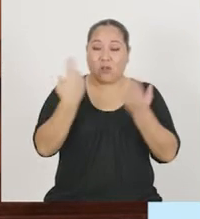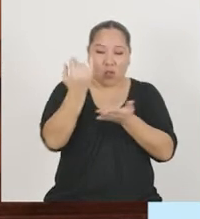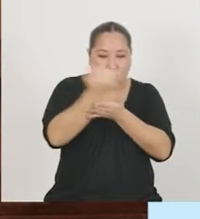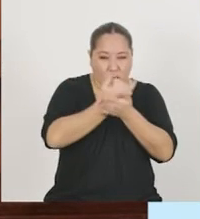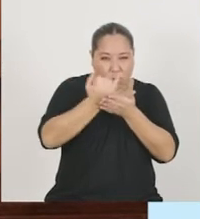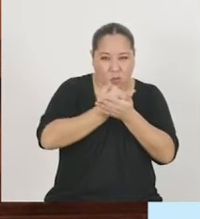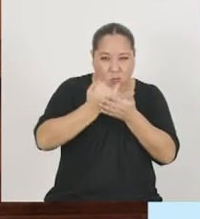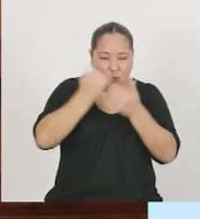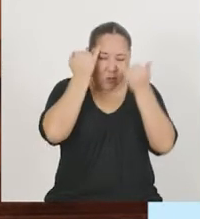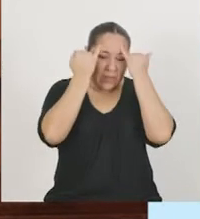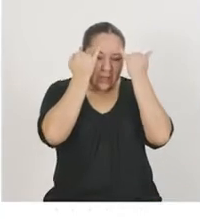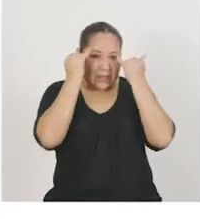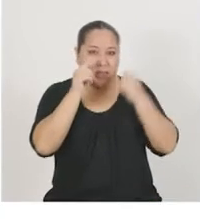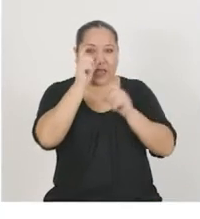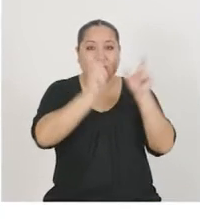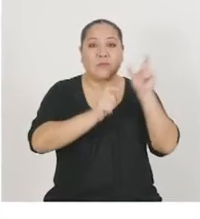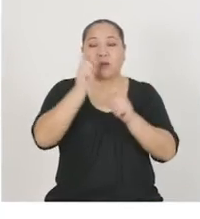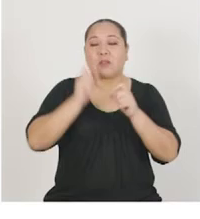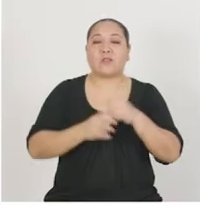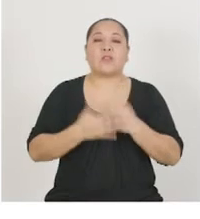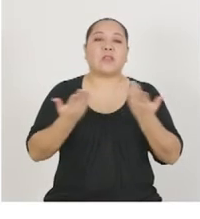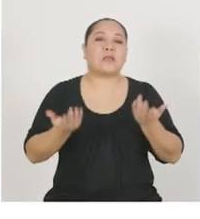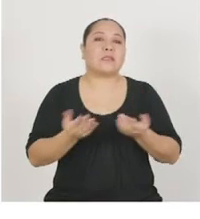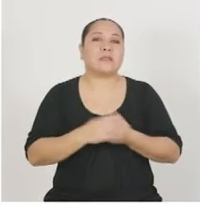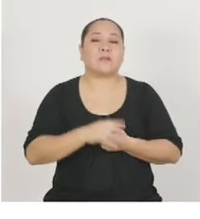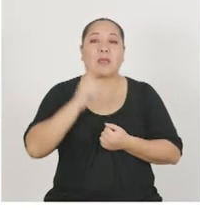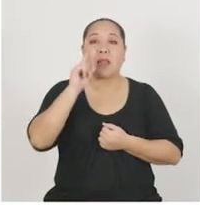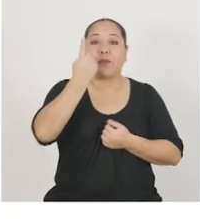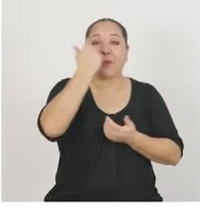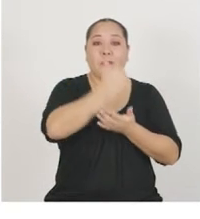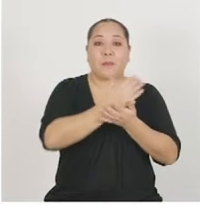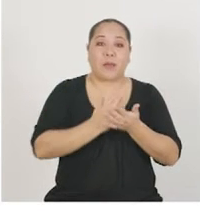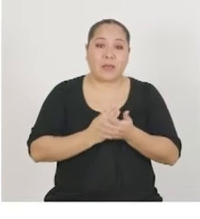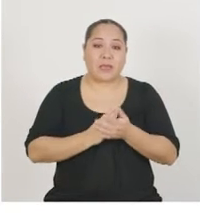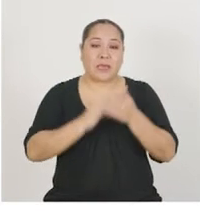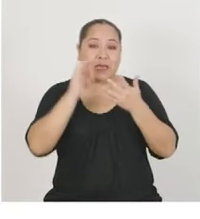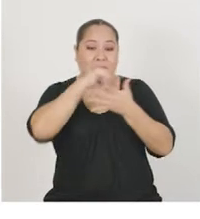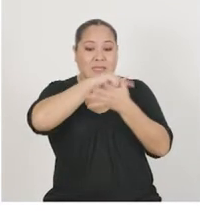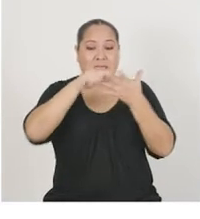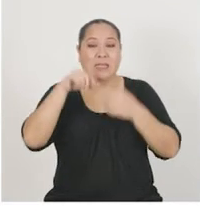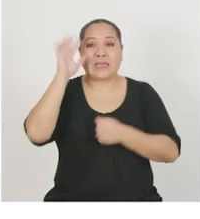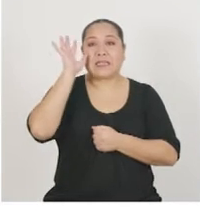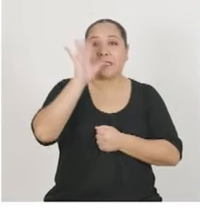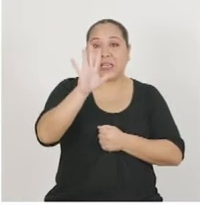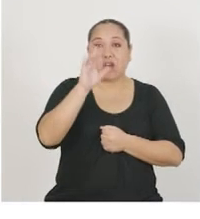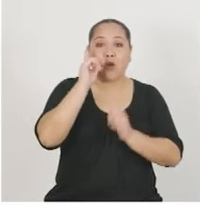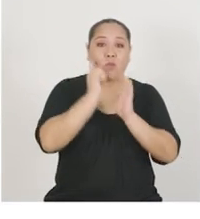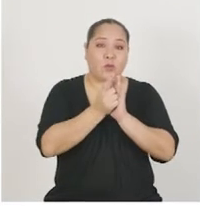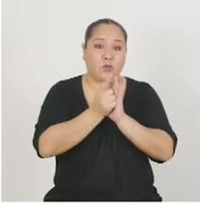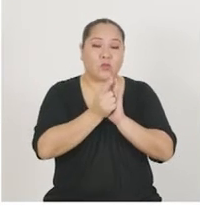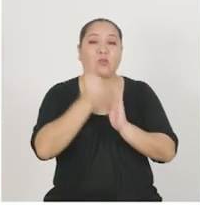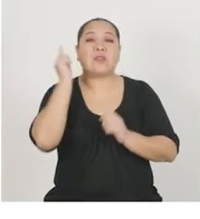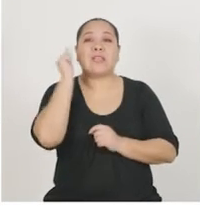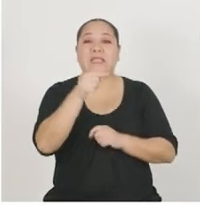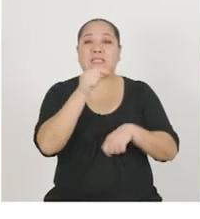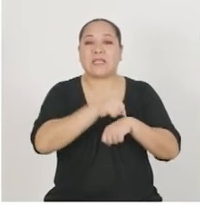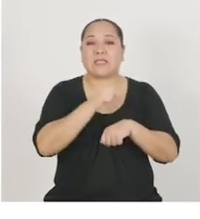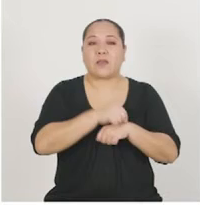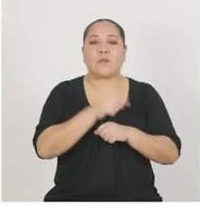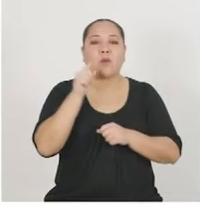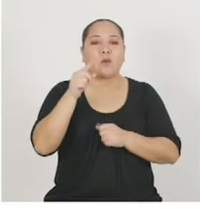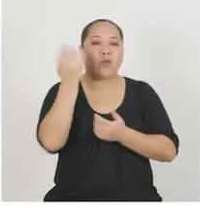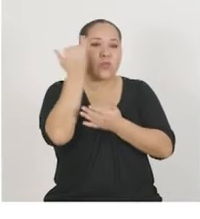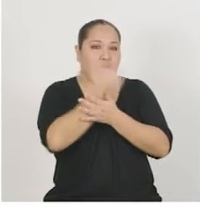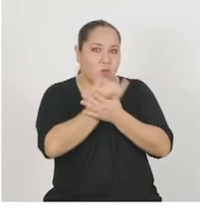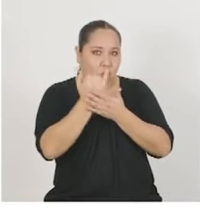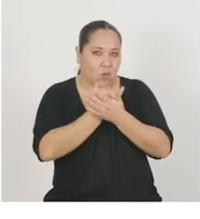de Drug Storming, los participantes tendrán para la primera fase cinco minutos. En ese periodo,